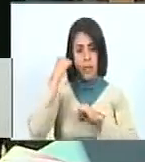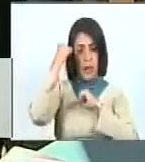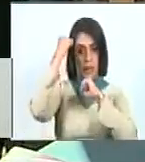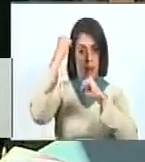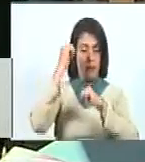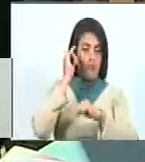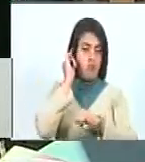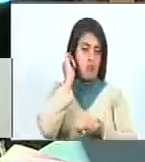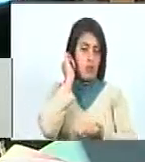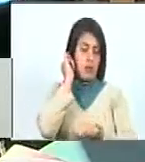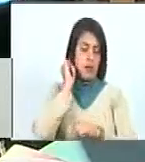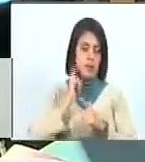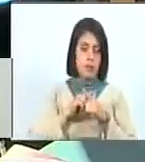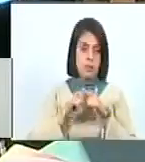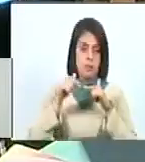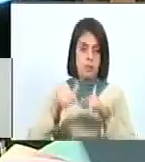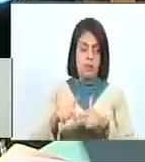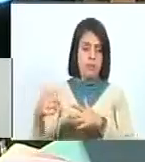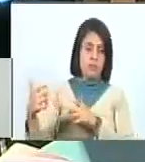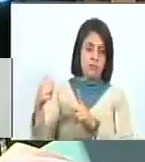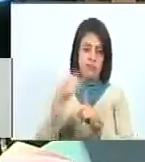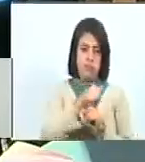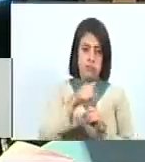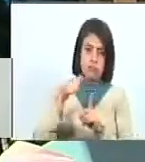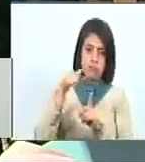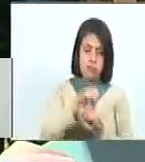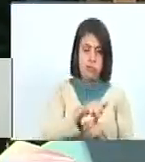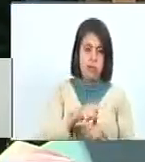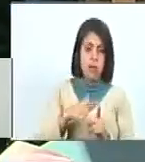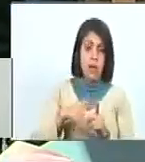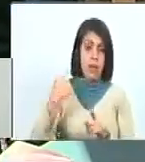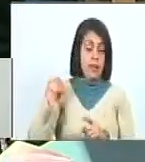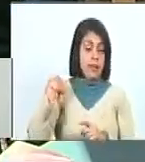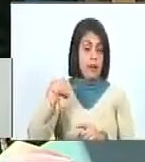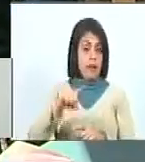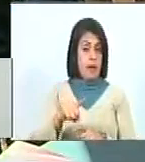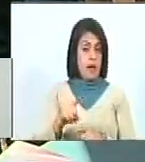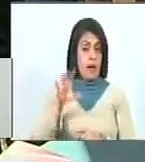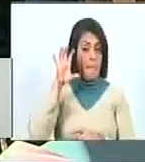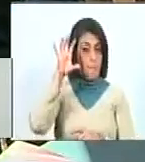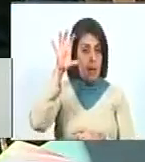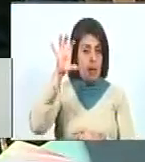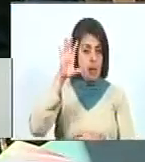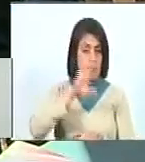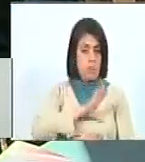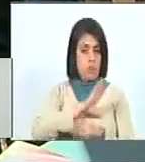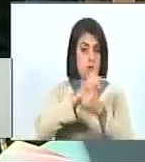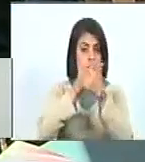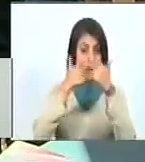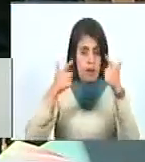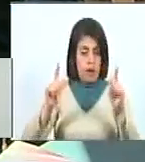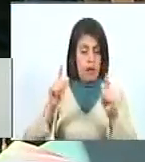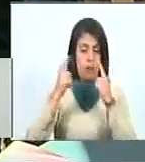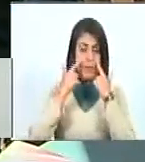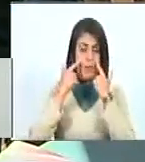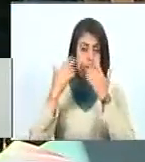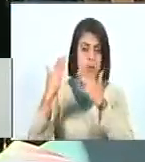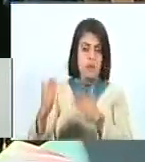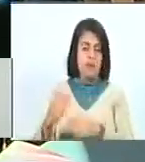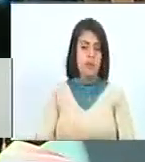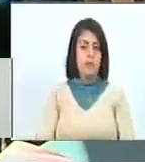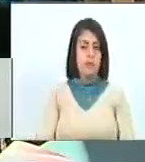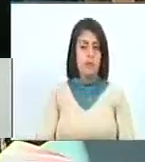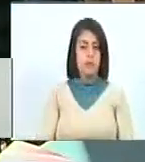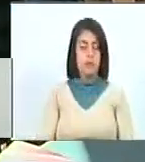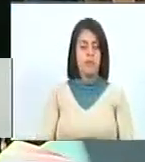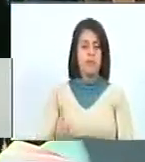patriotas en su lucha por tener patria soberana, patria libre y soberana. Y que en ellas